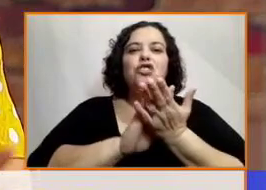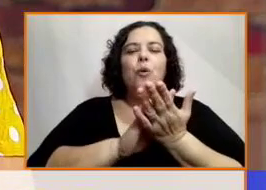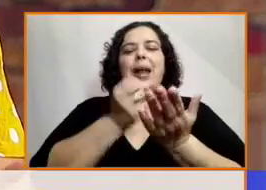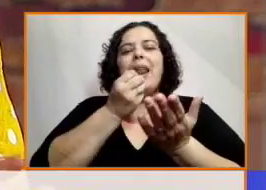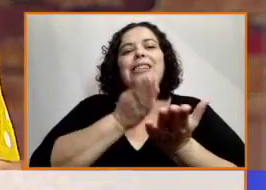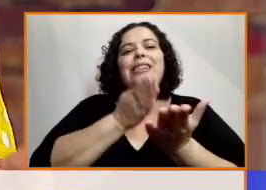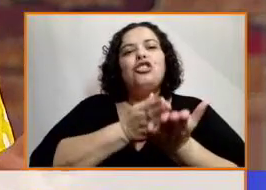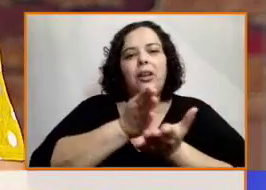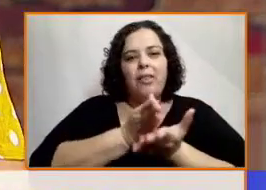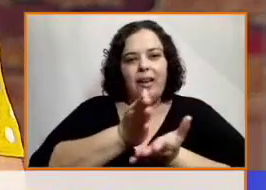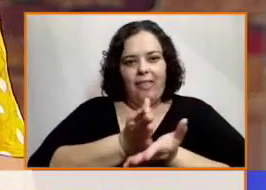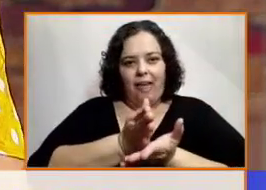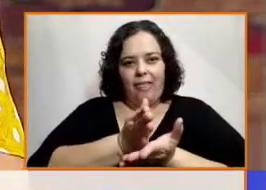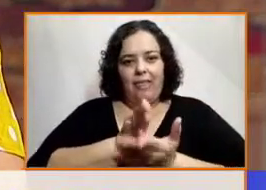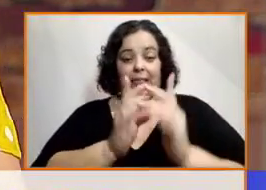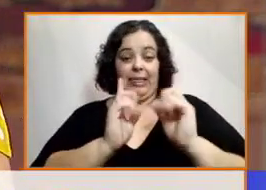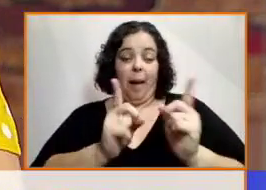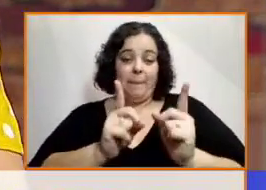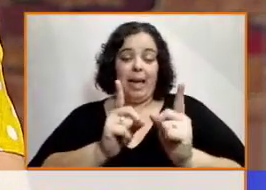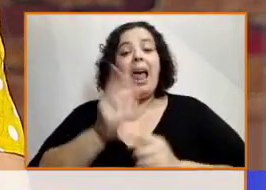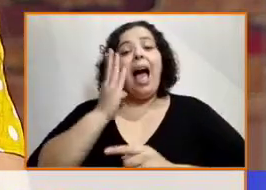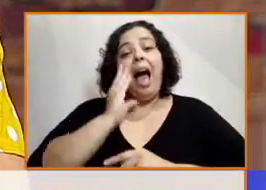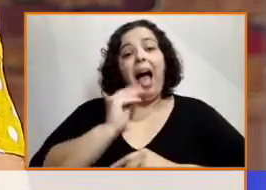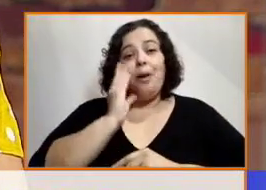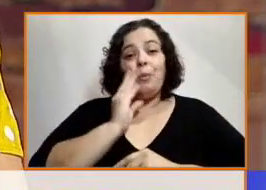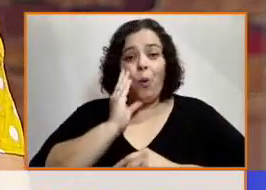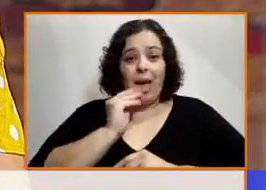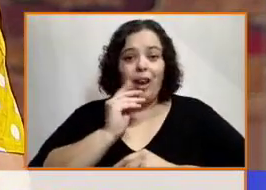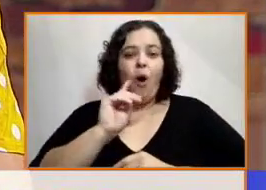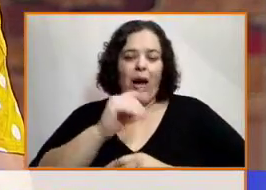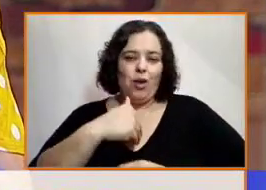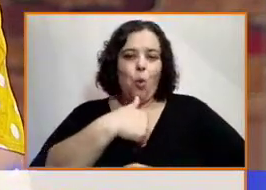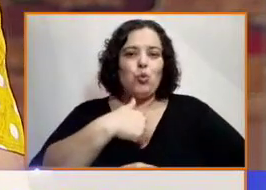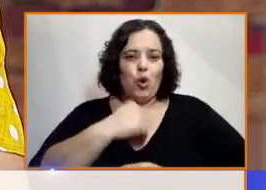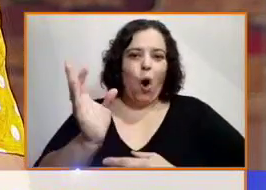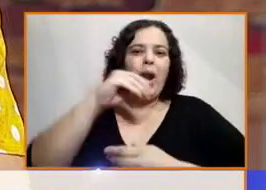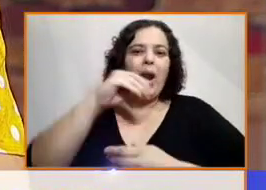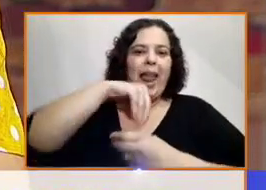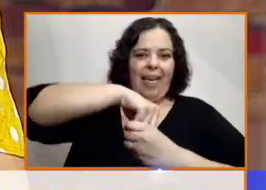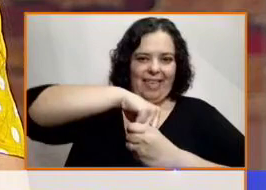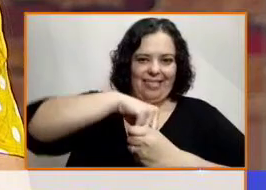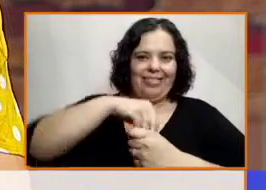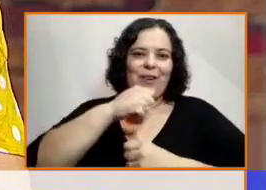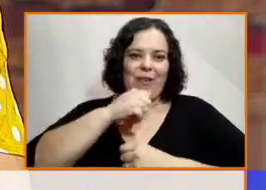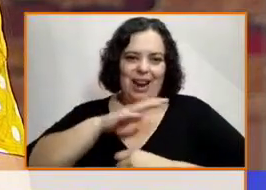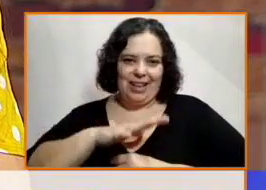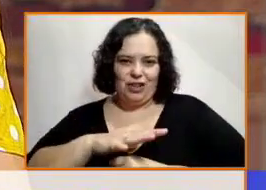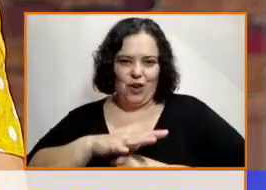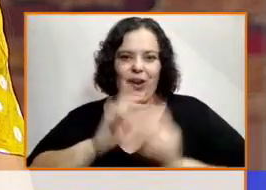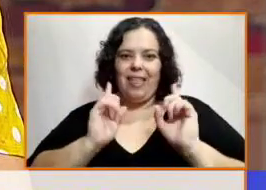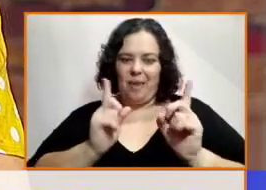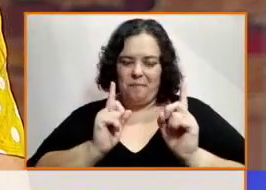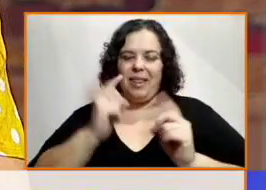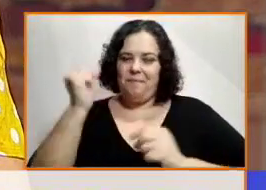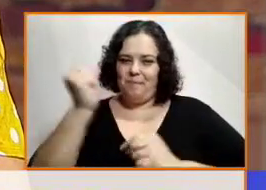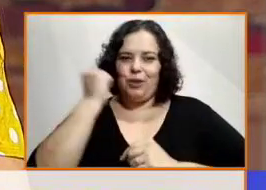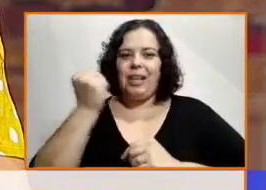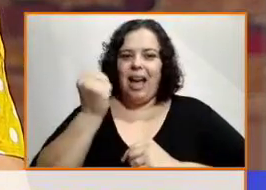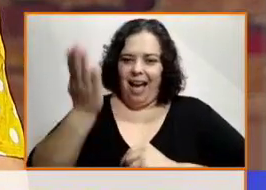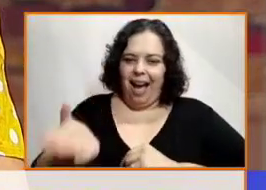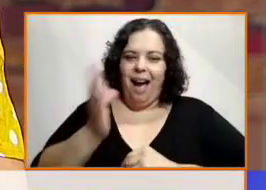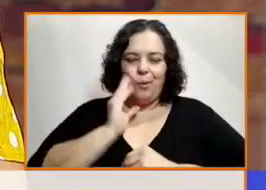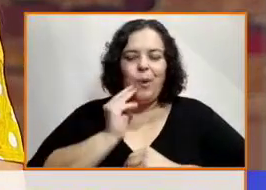tienen un rol destacado en esta historia, muestra que a veces cuando